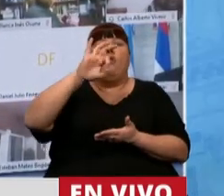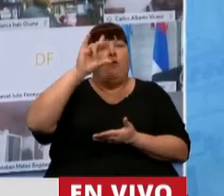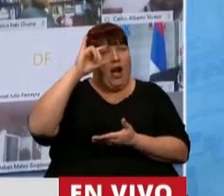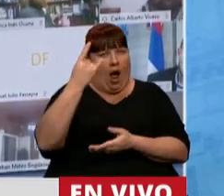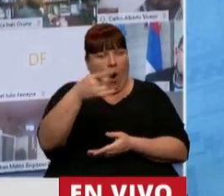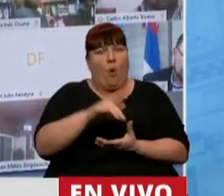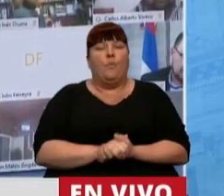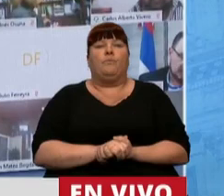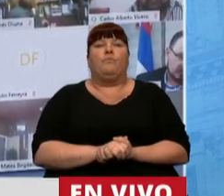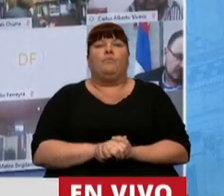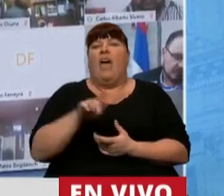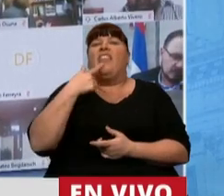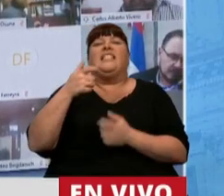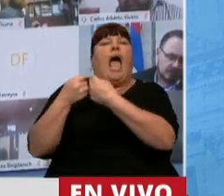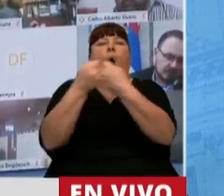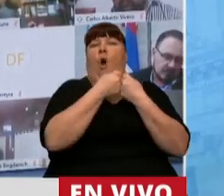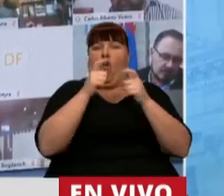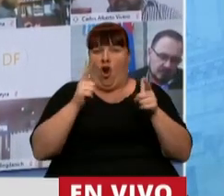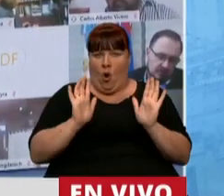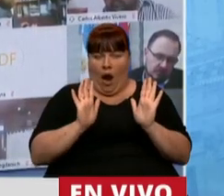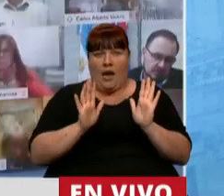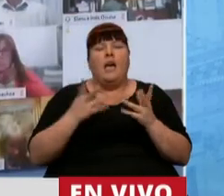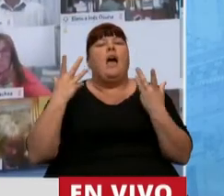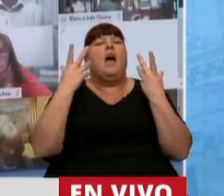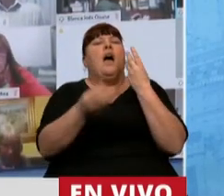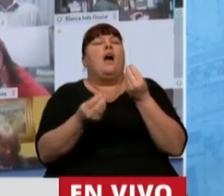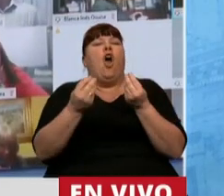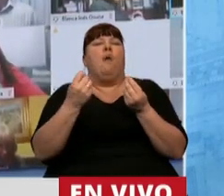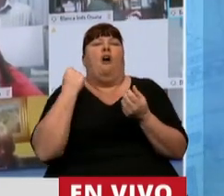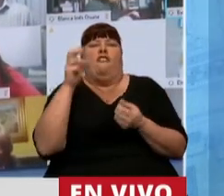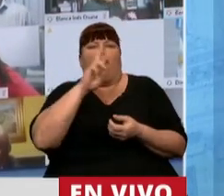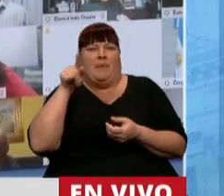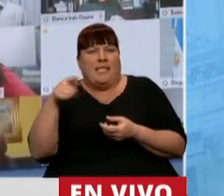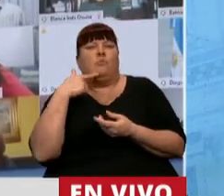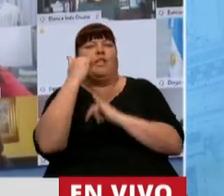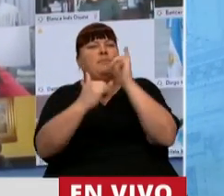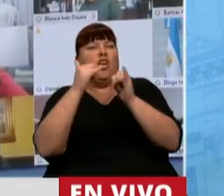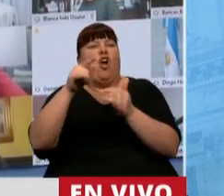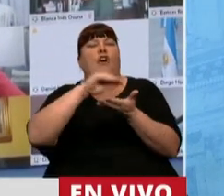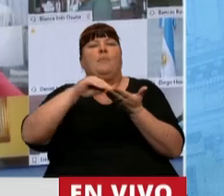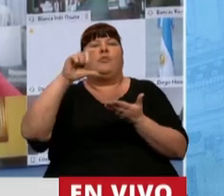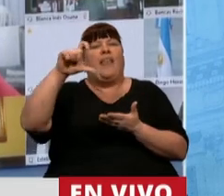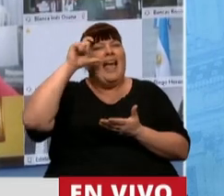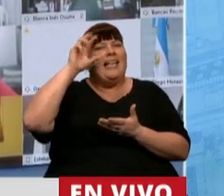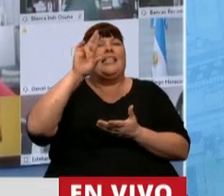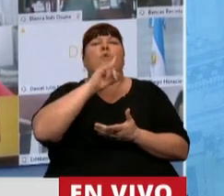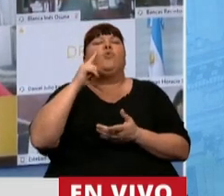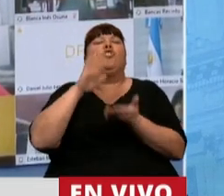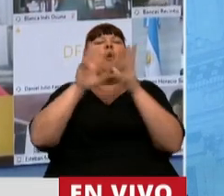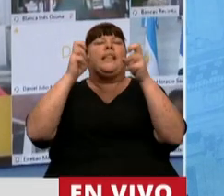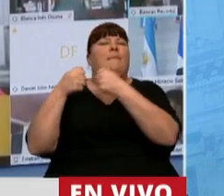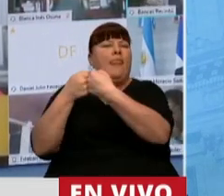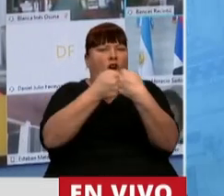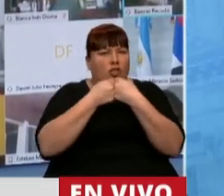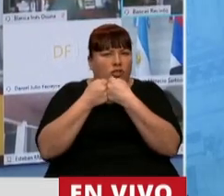que acá no hay consenso, el aporte desde el feminismo que hizo la diputada Cerruti al tema del consenso,